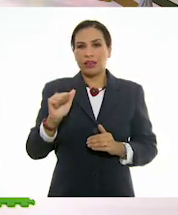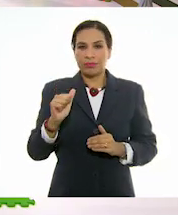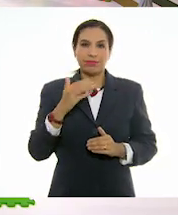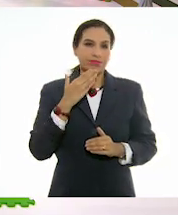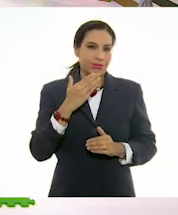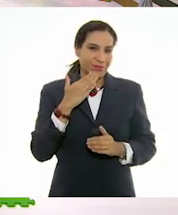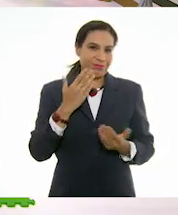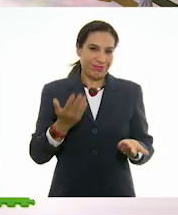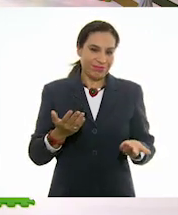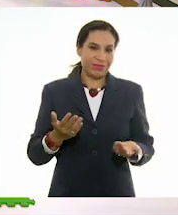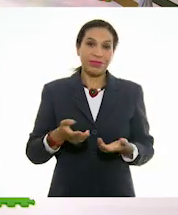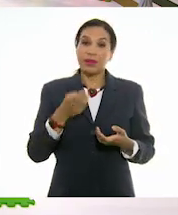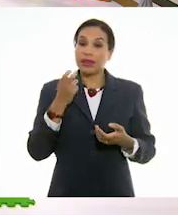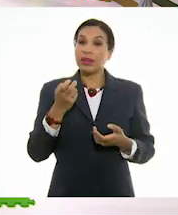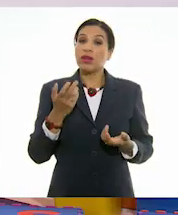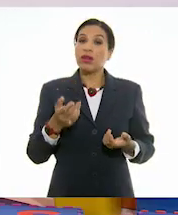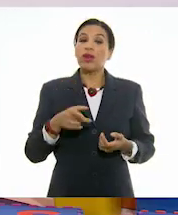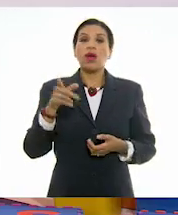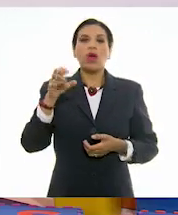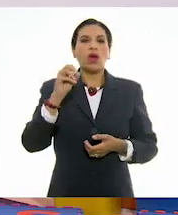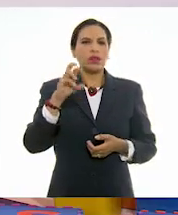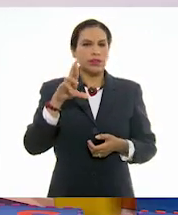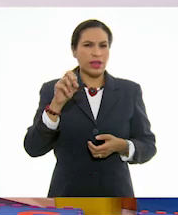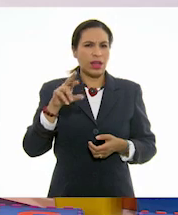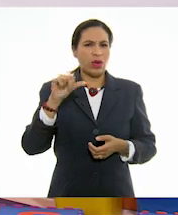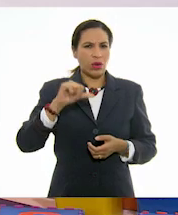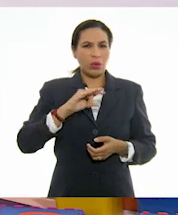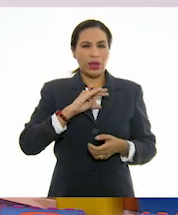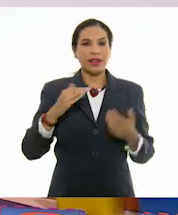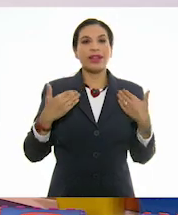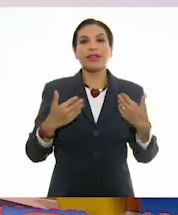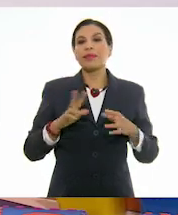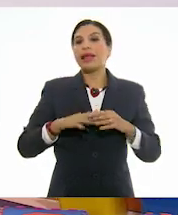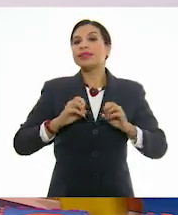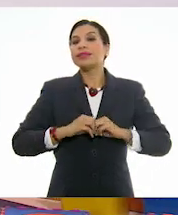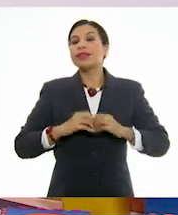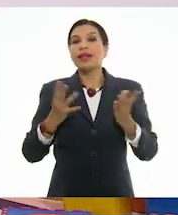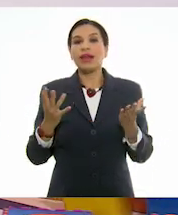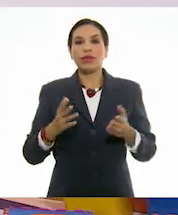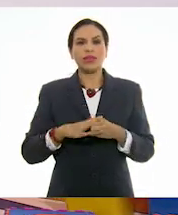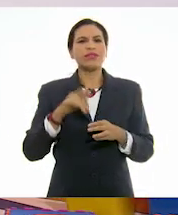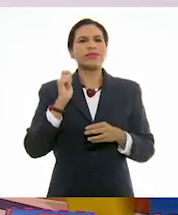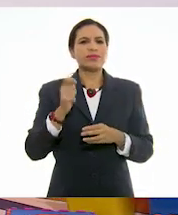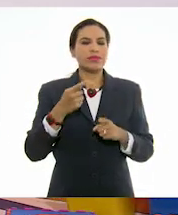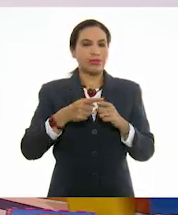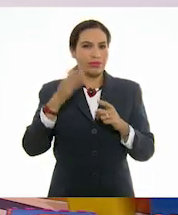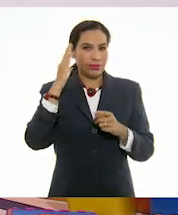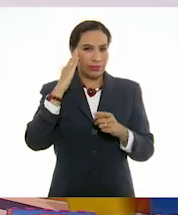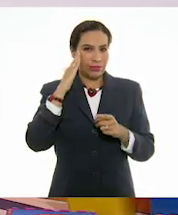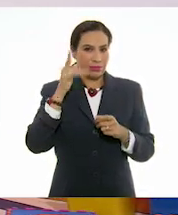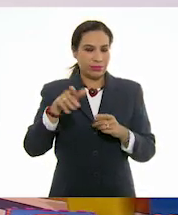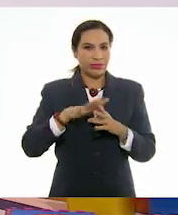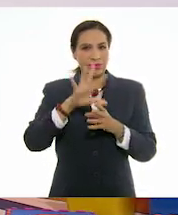Armonía. Muy bien. Bueno, pues, Oscar, aquí podemos entender claramente más acerca de los principios de la composición.